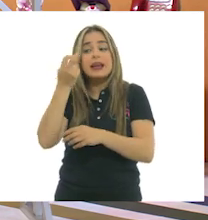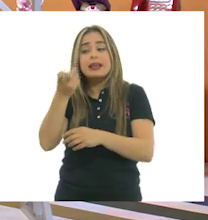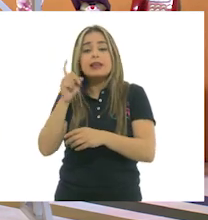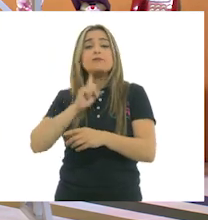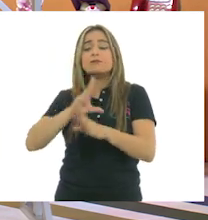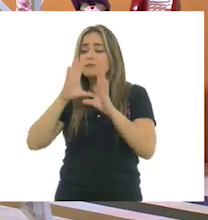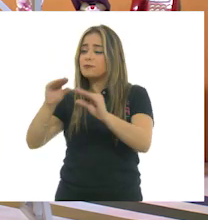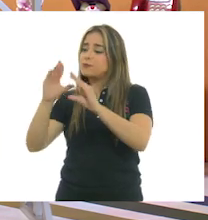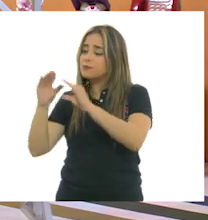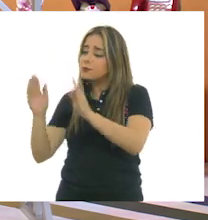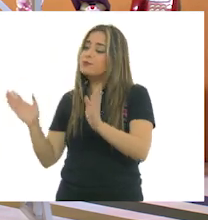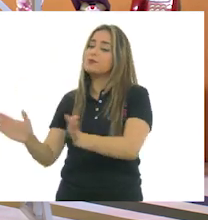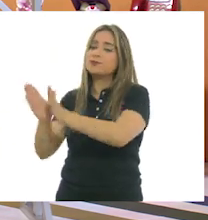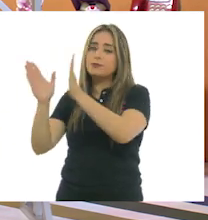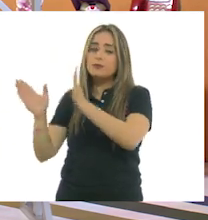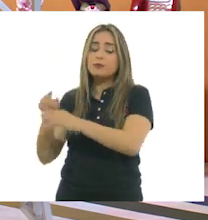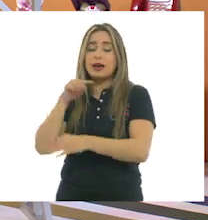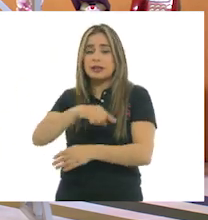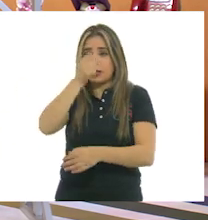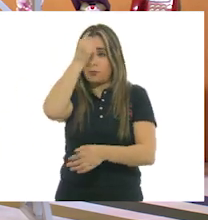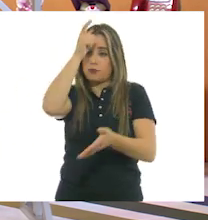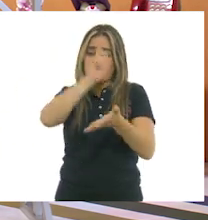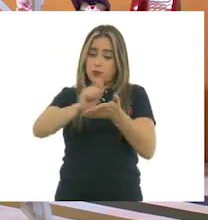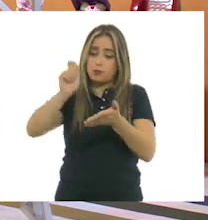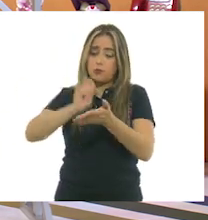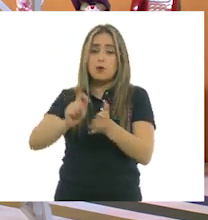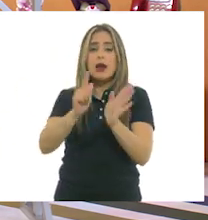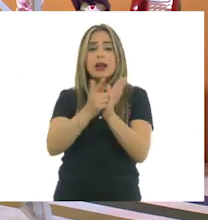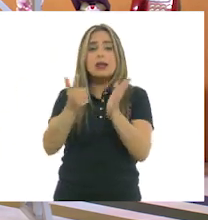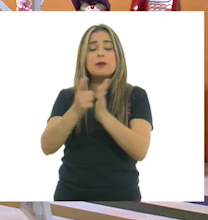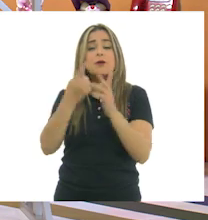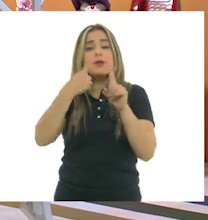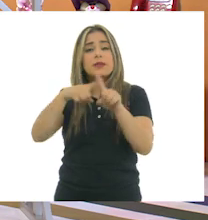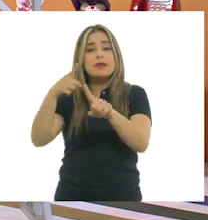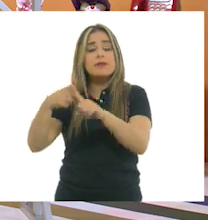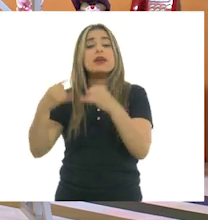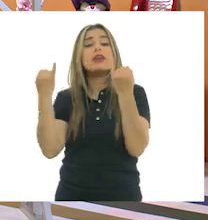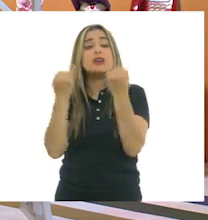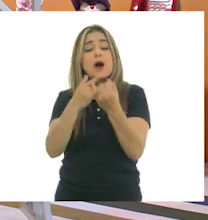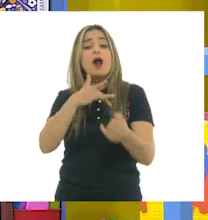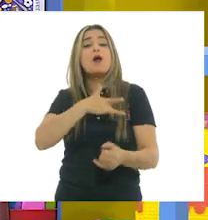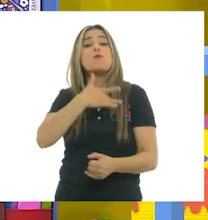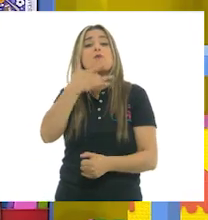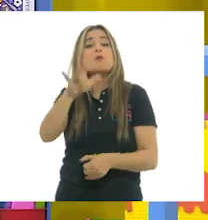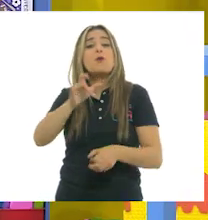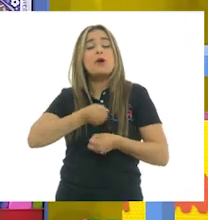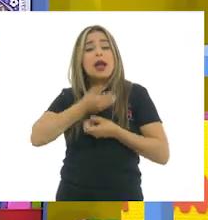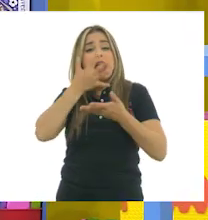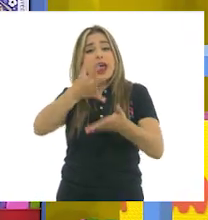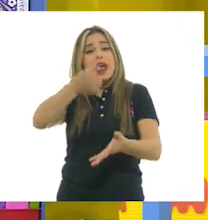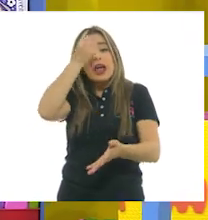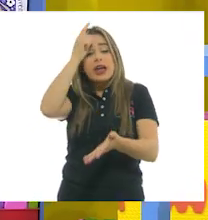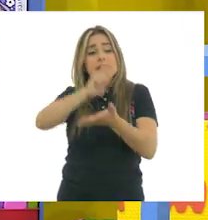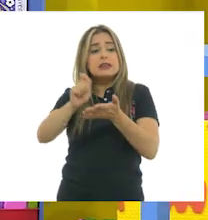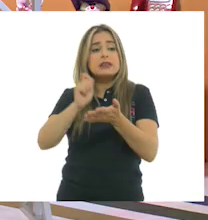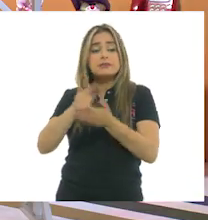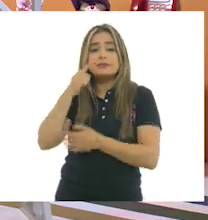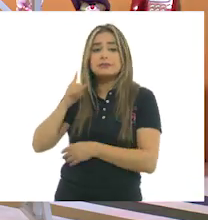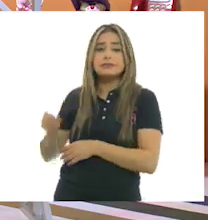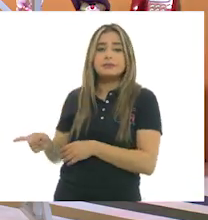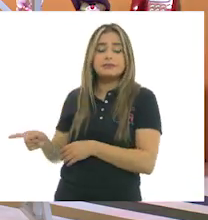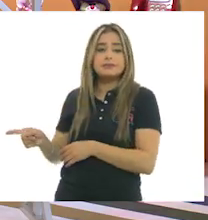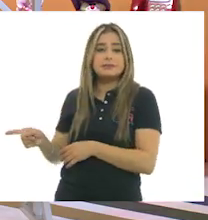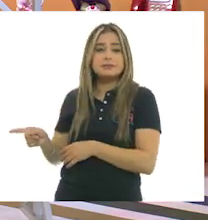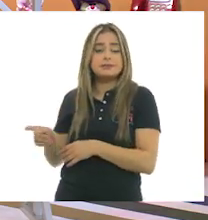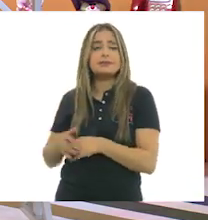De su enorme obra literaria destaca su poesía, que reunió en 1972 en Poesía No Eres Tú